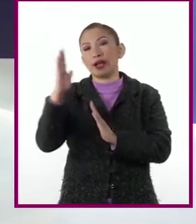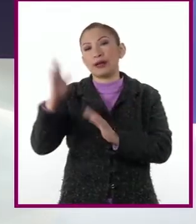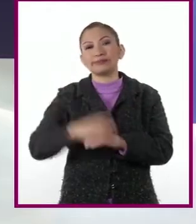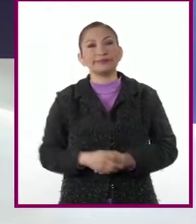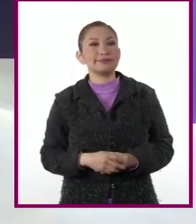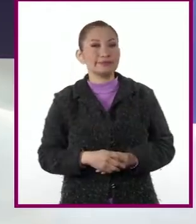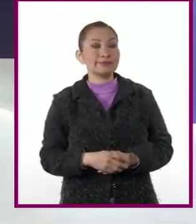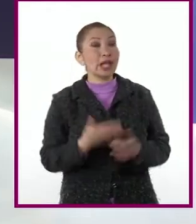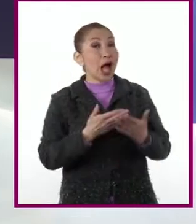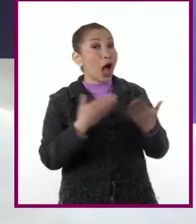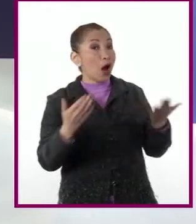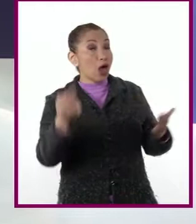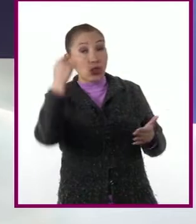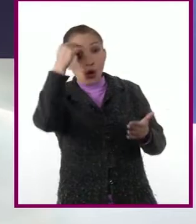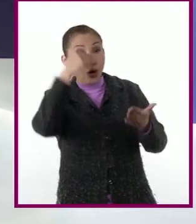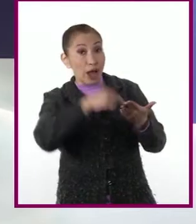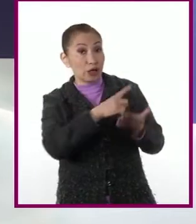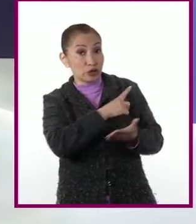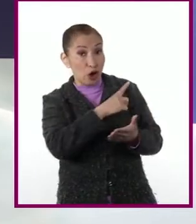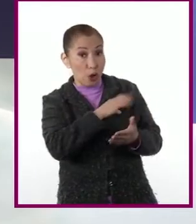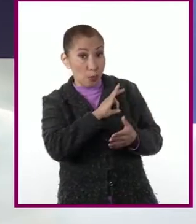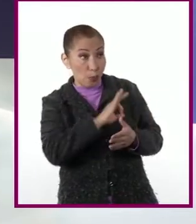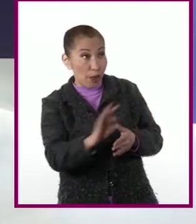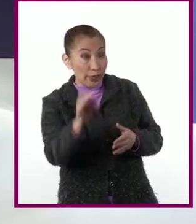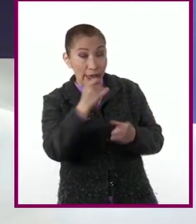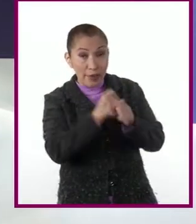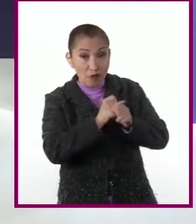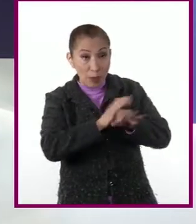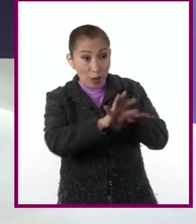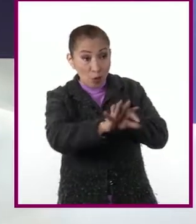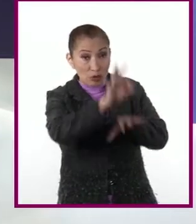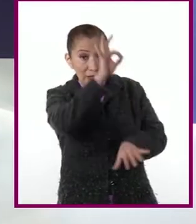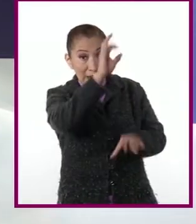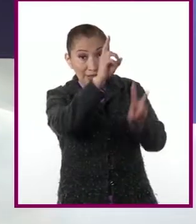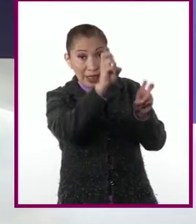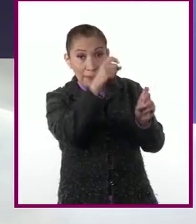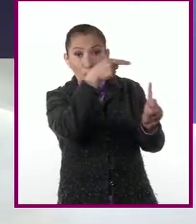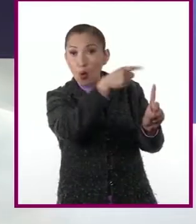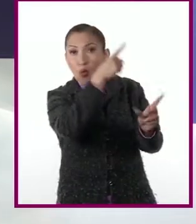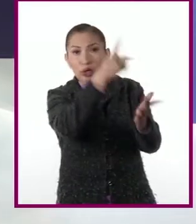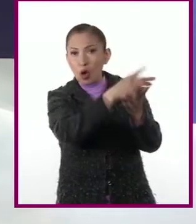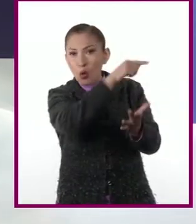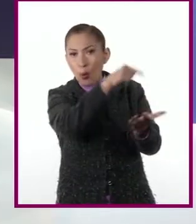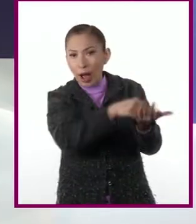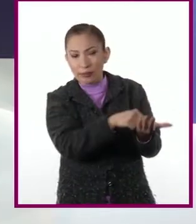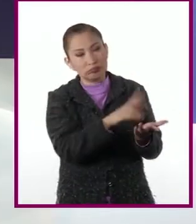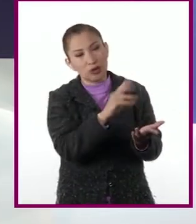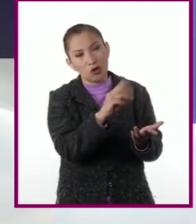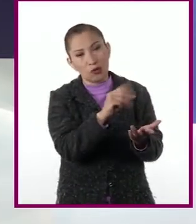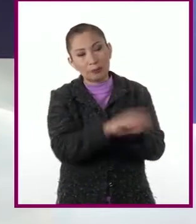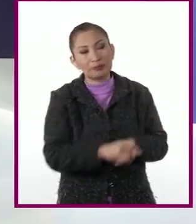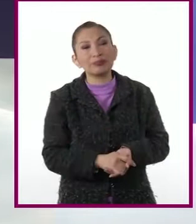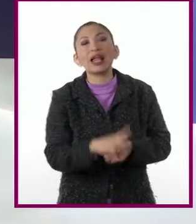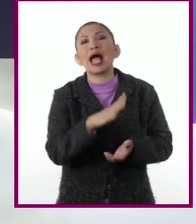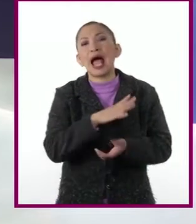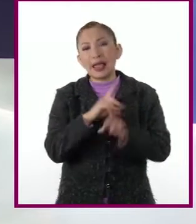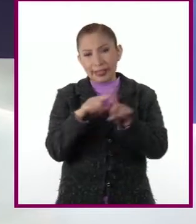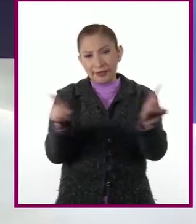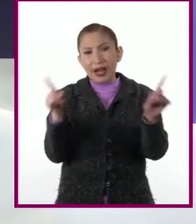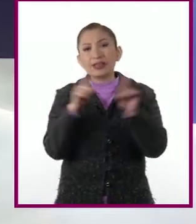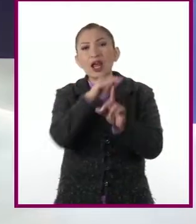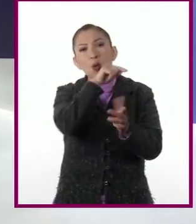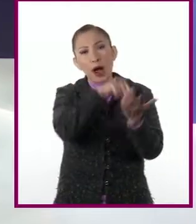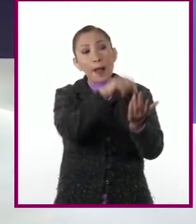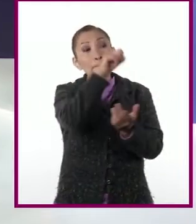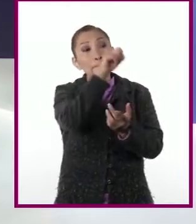Ahora, no crean que solo se puede buscar información de un tema en un solo sitio de información. Existen diferentes